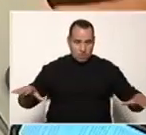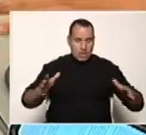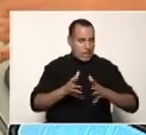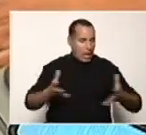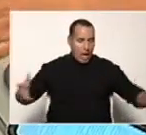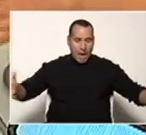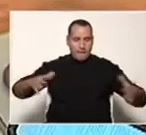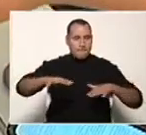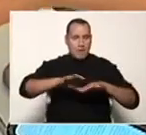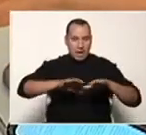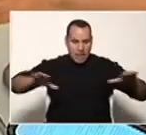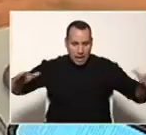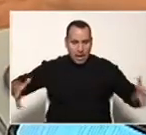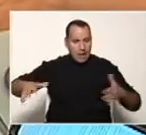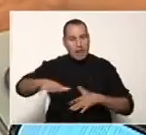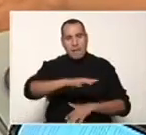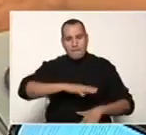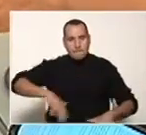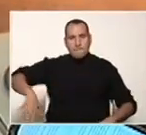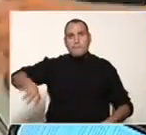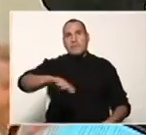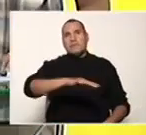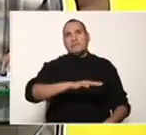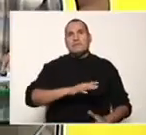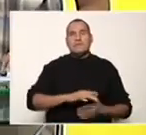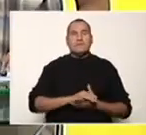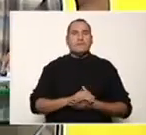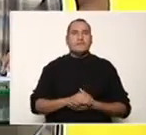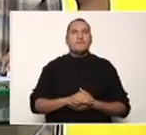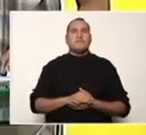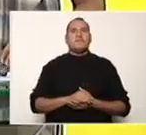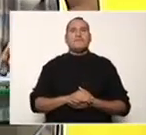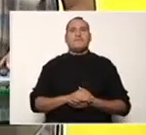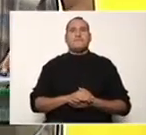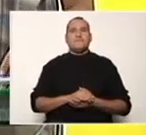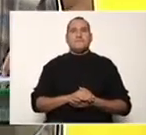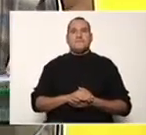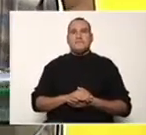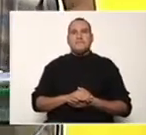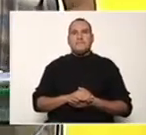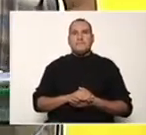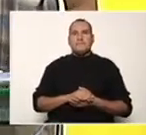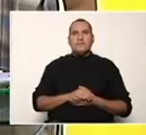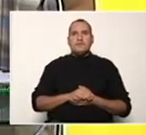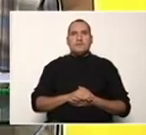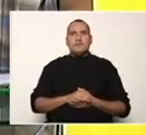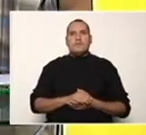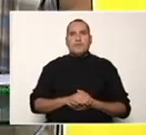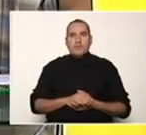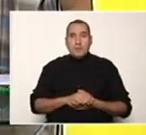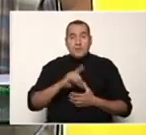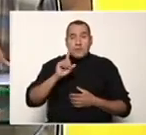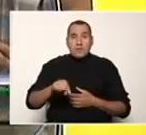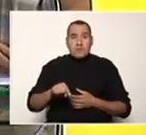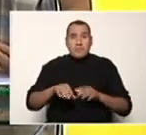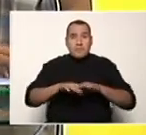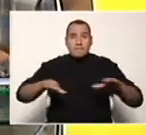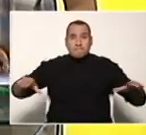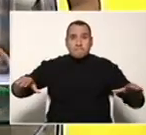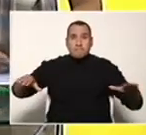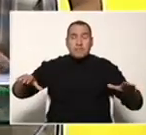amplia, ya que no solamente va a utilizar la caja aritmética, que vamos a explicarla en profundidad más adelante, sino que además debe